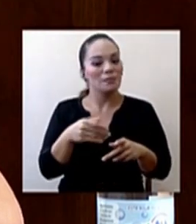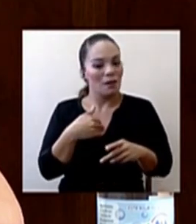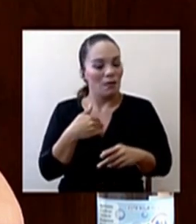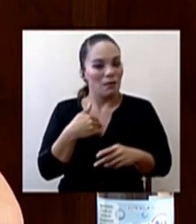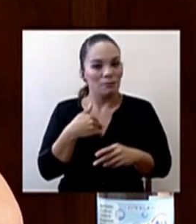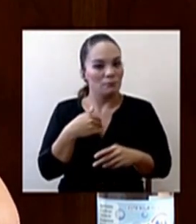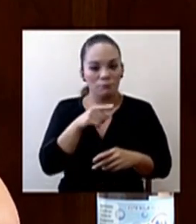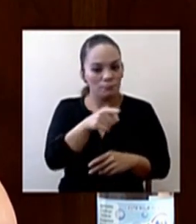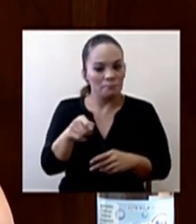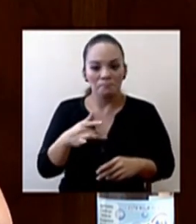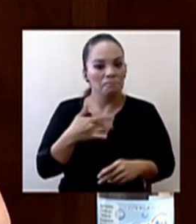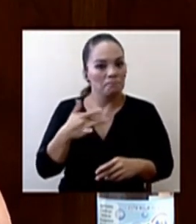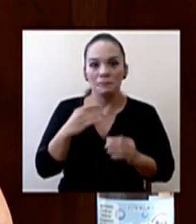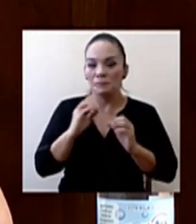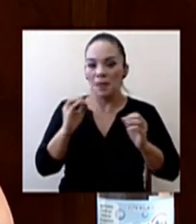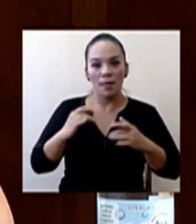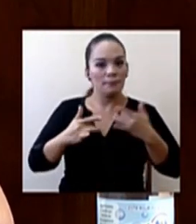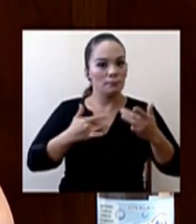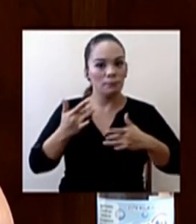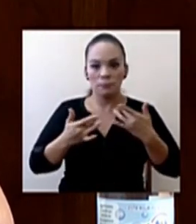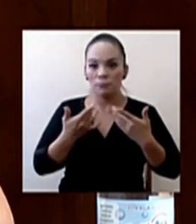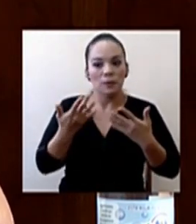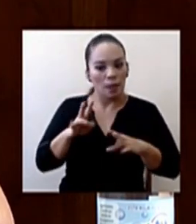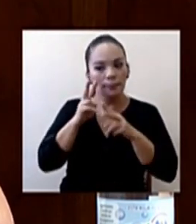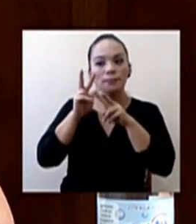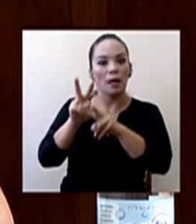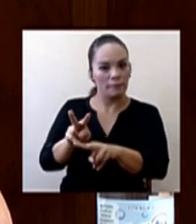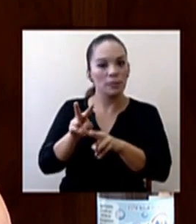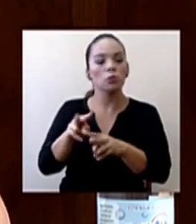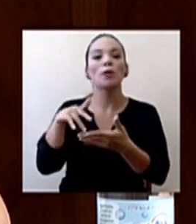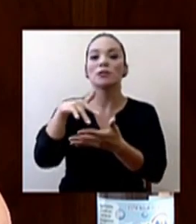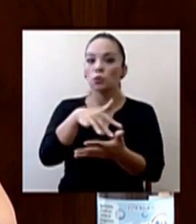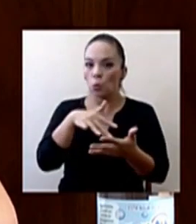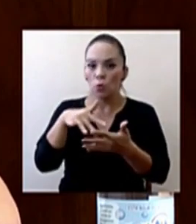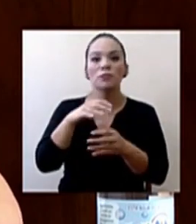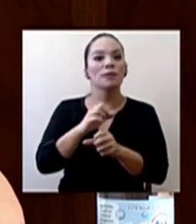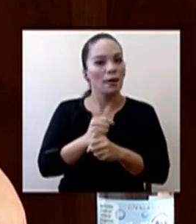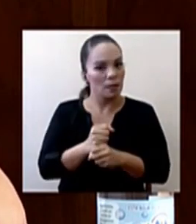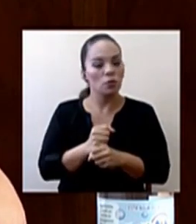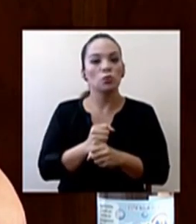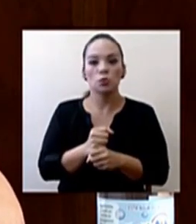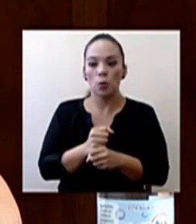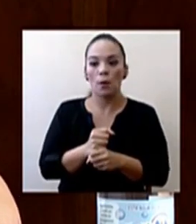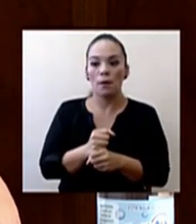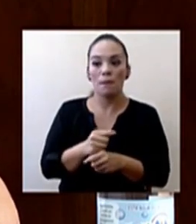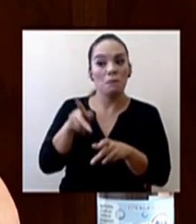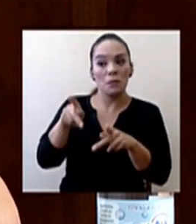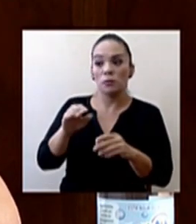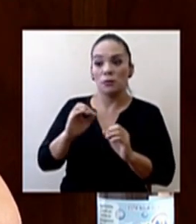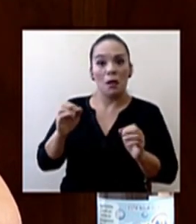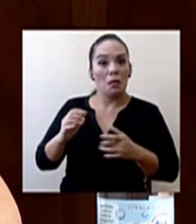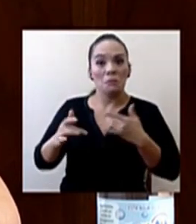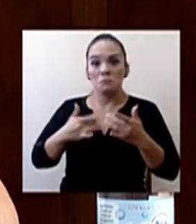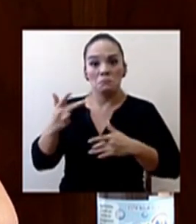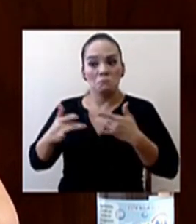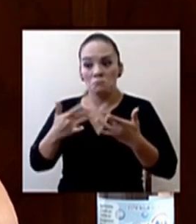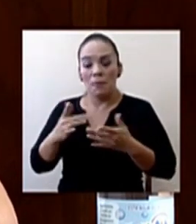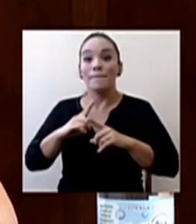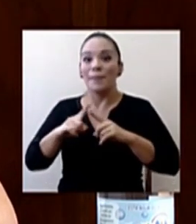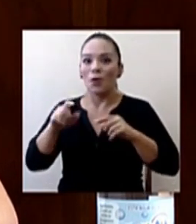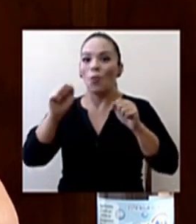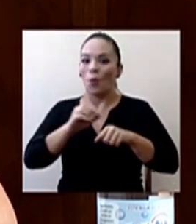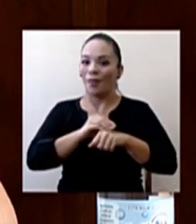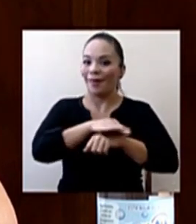que se ha visto en estudios que se han hecho que incluso siendo asintomáticos pueden transmitir la enfermedad,